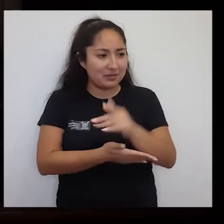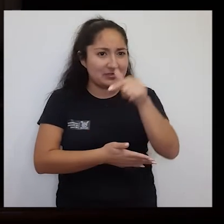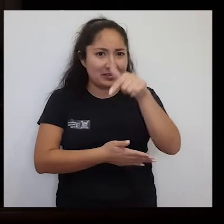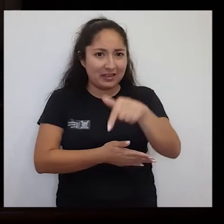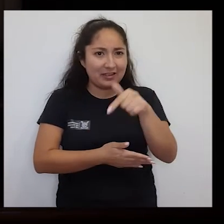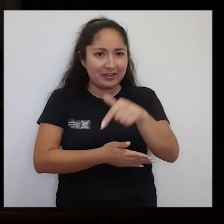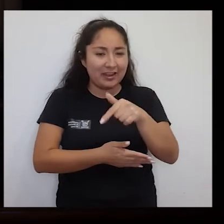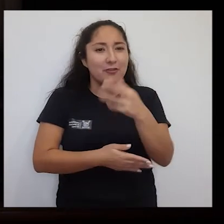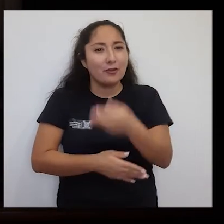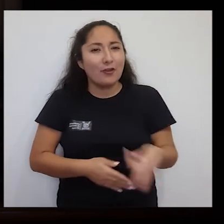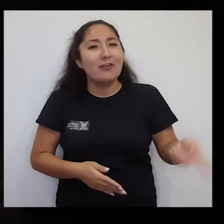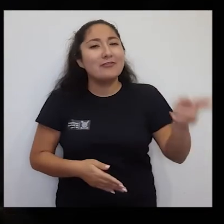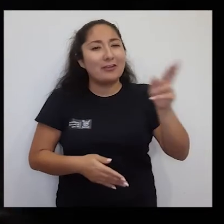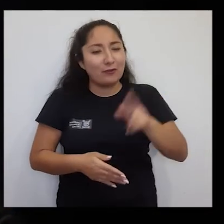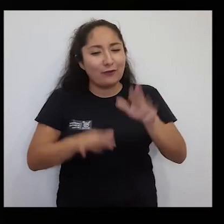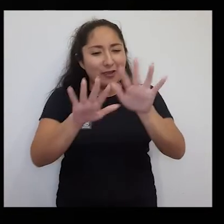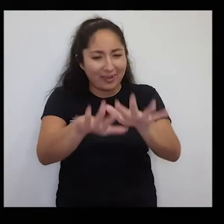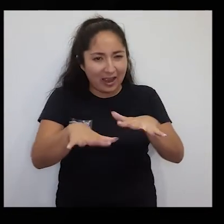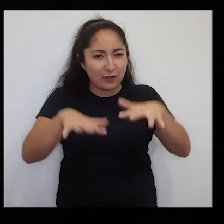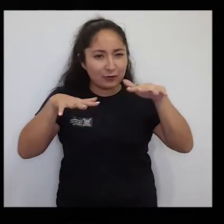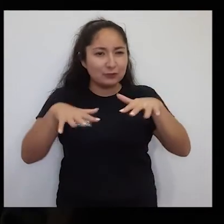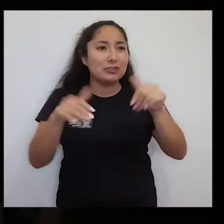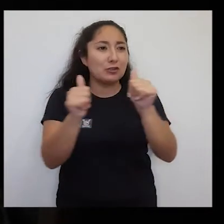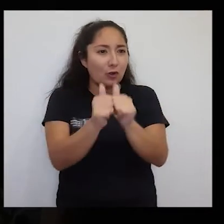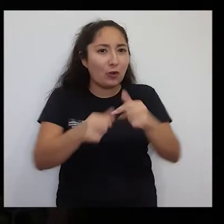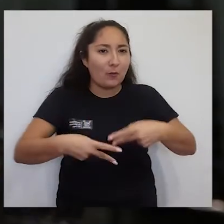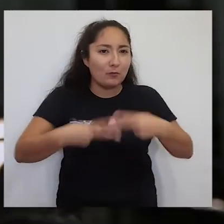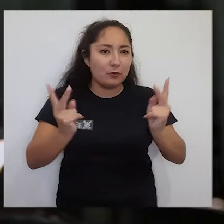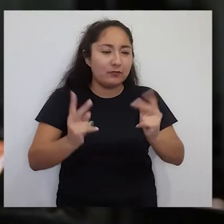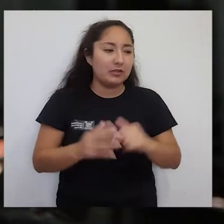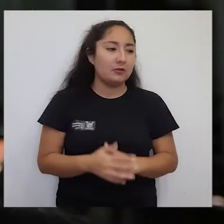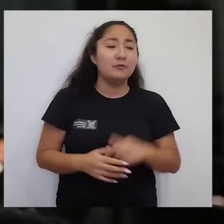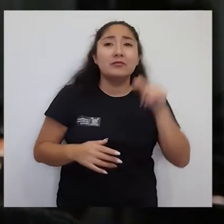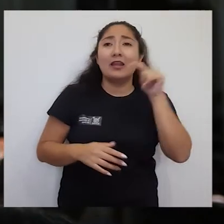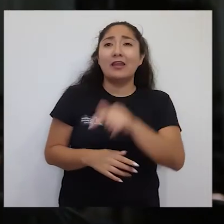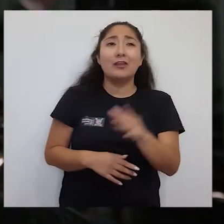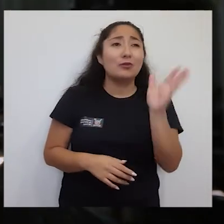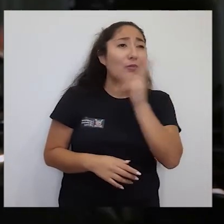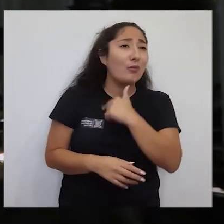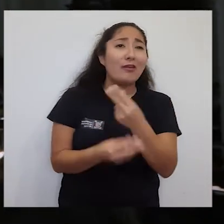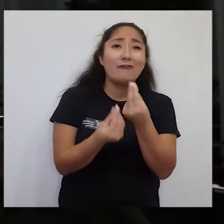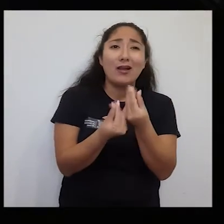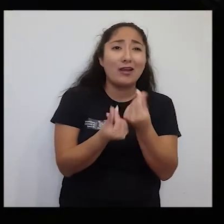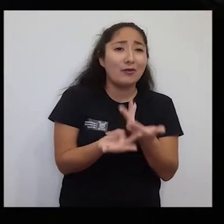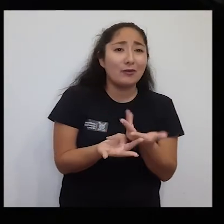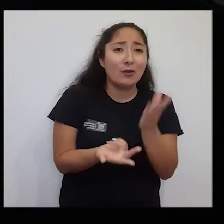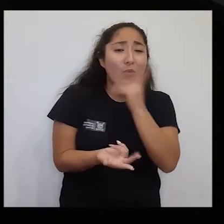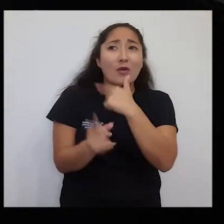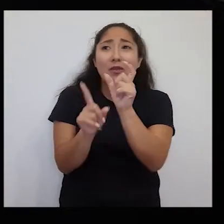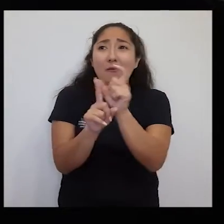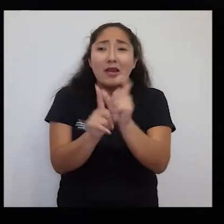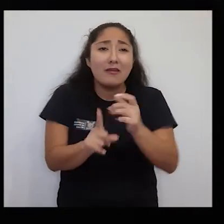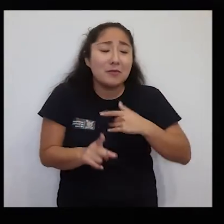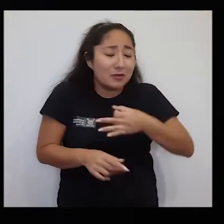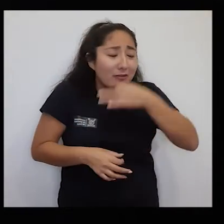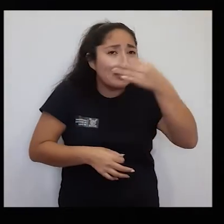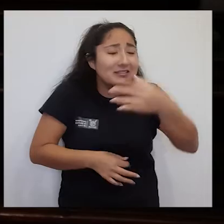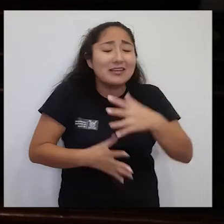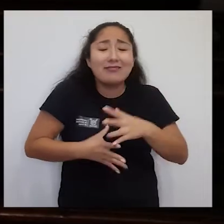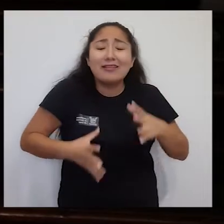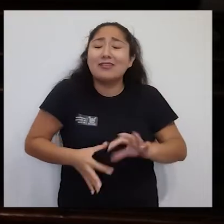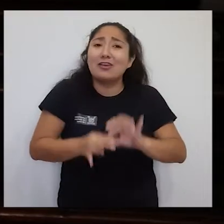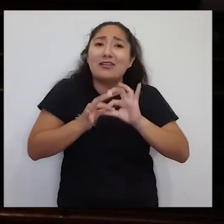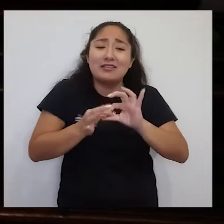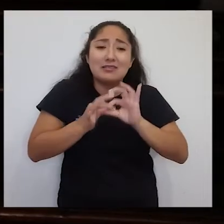esta carrera de retomar los conciertos... ...con público. No sé, no tiene precio... ...no tendría palabras para decirlo...